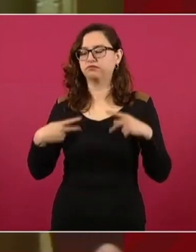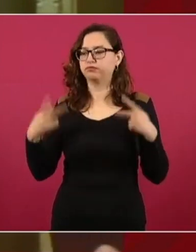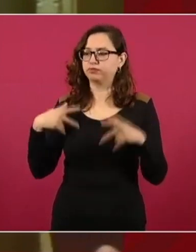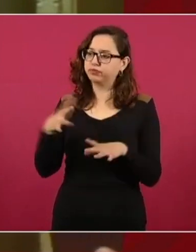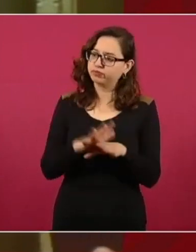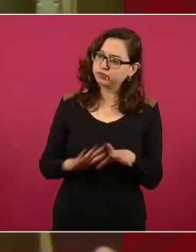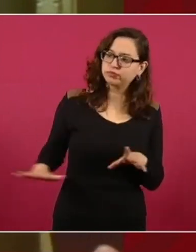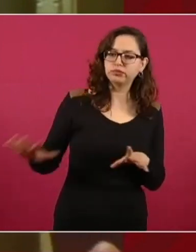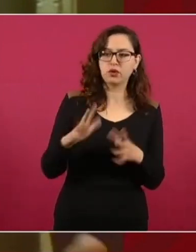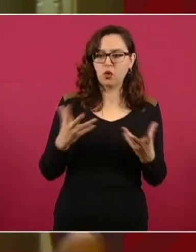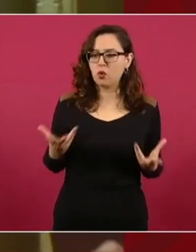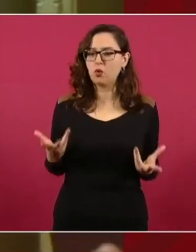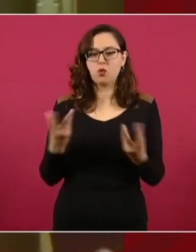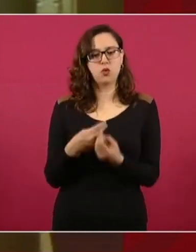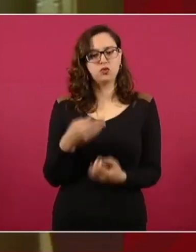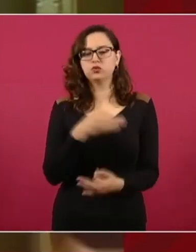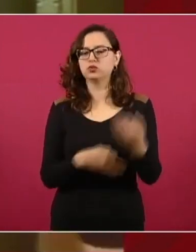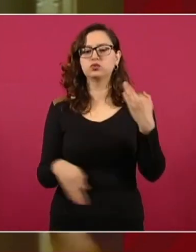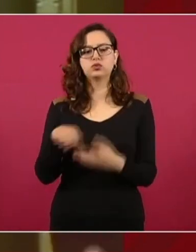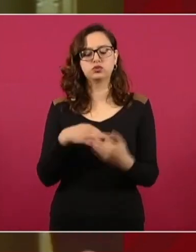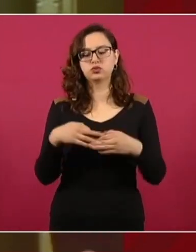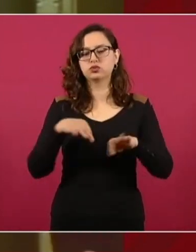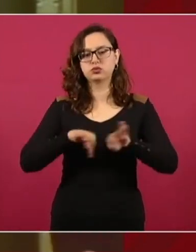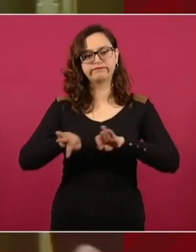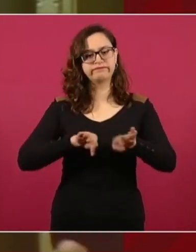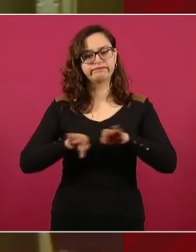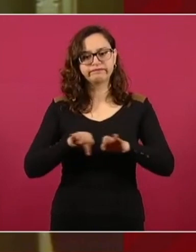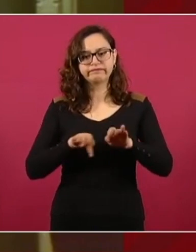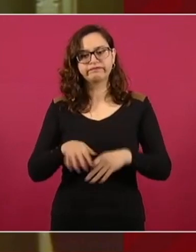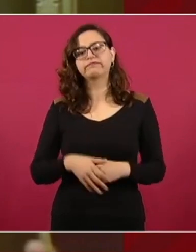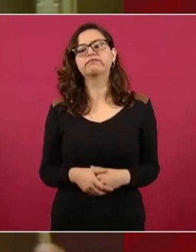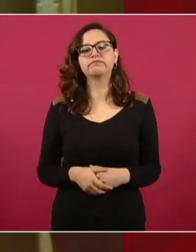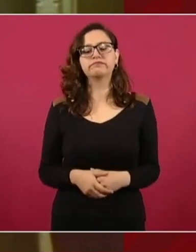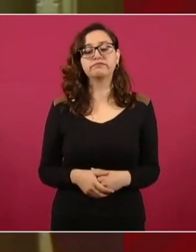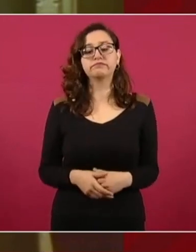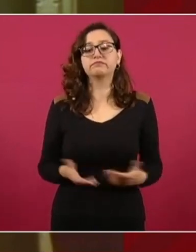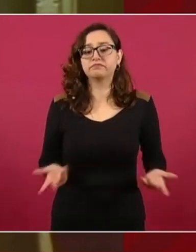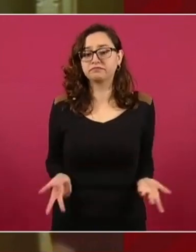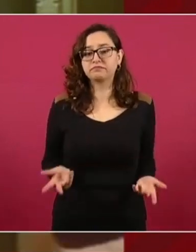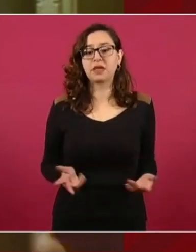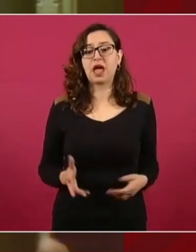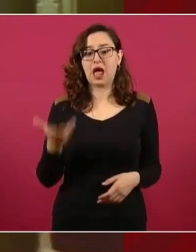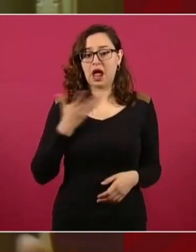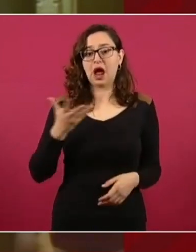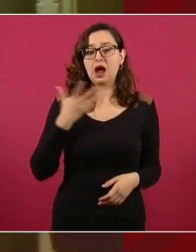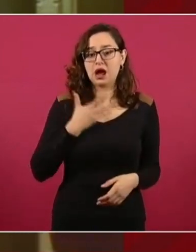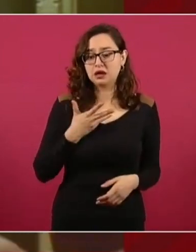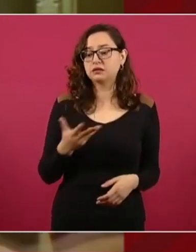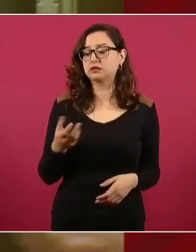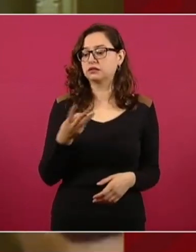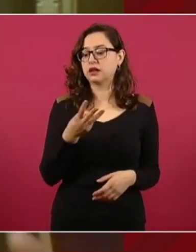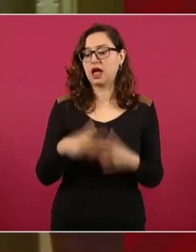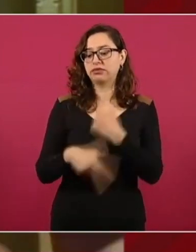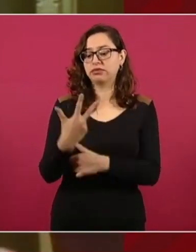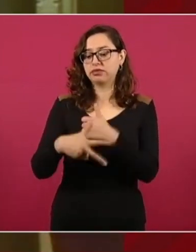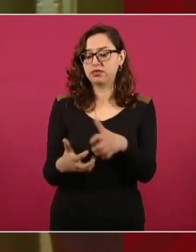presidente, tenemos, como ya lo repetí, de 13 bombas que están trabajando de una